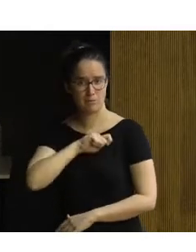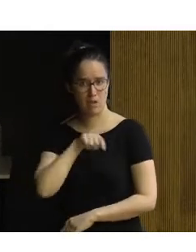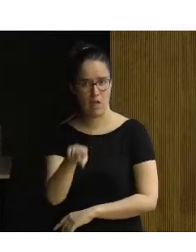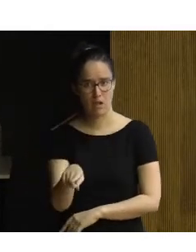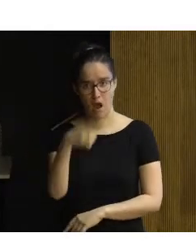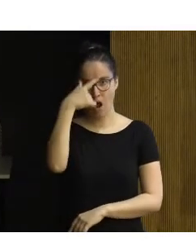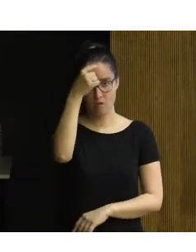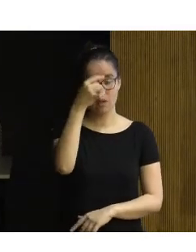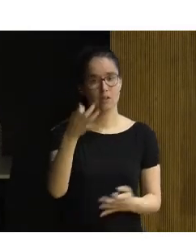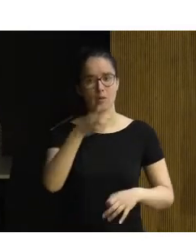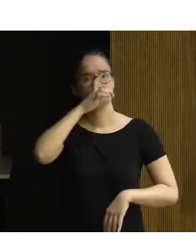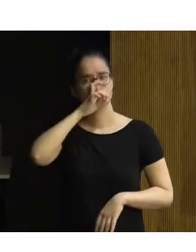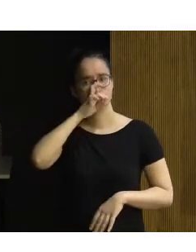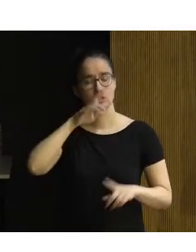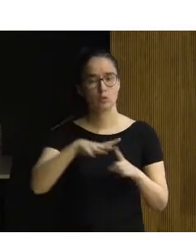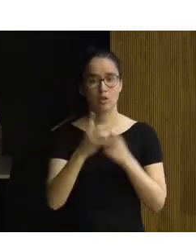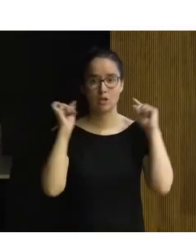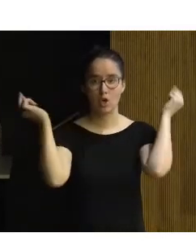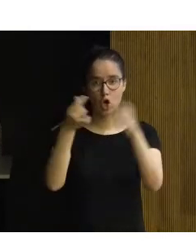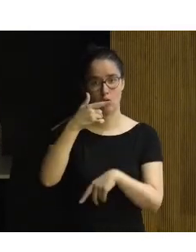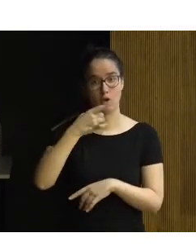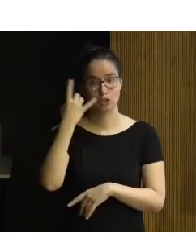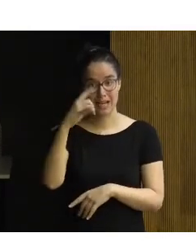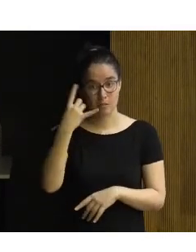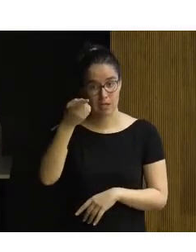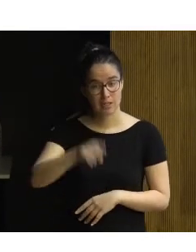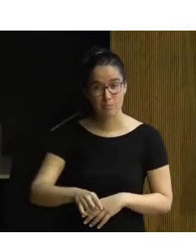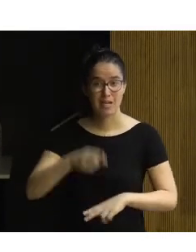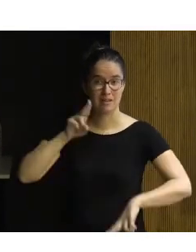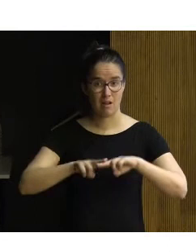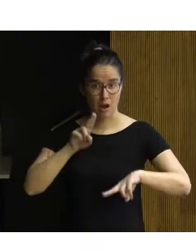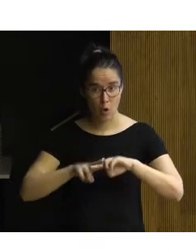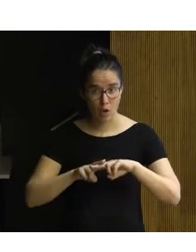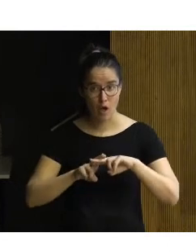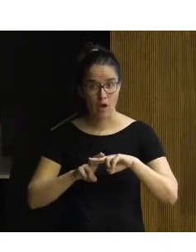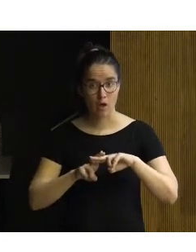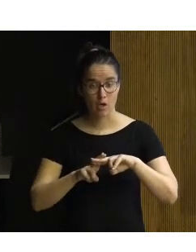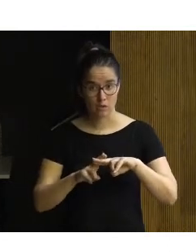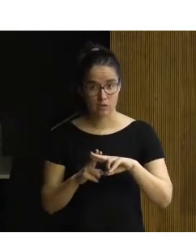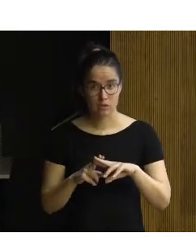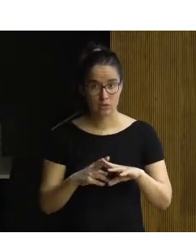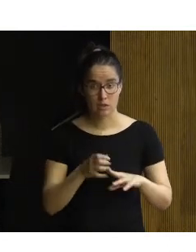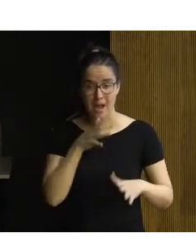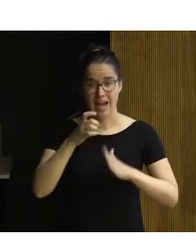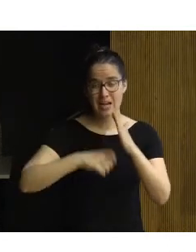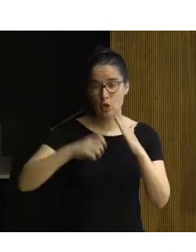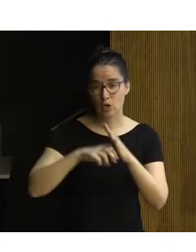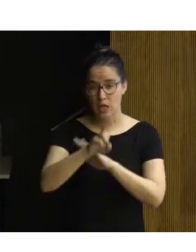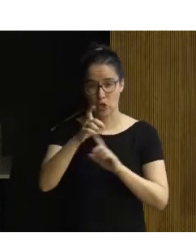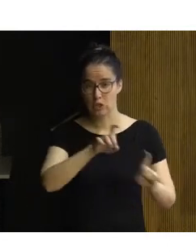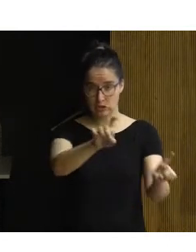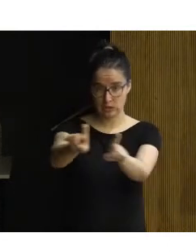Habría que recordar los casos de Córdoba o Salamanca, los casos de Tarragona, como en unos en arqueología, en otros